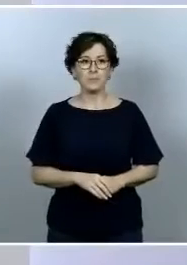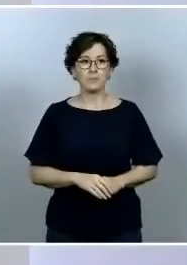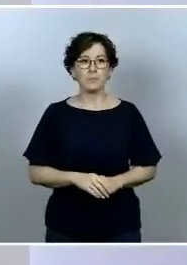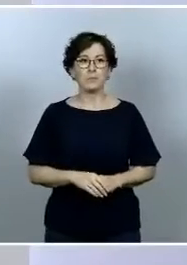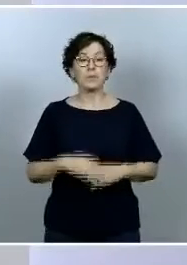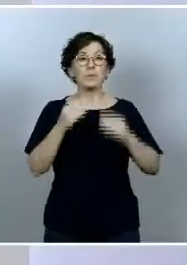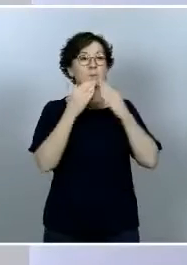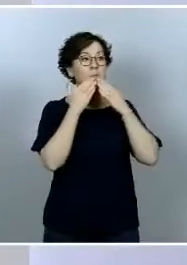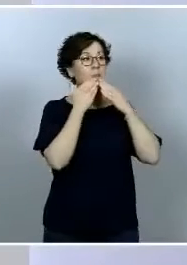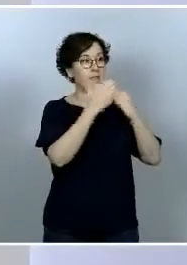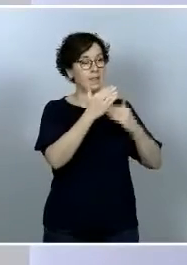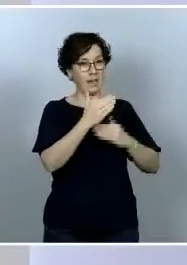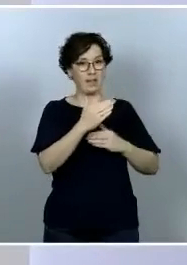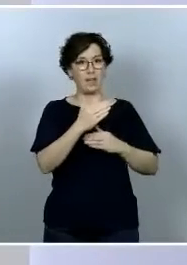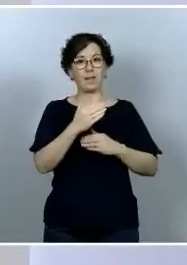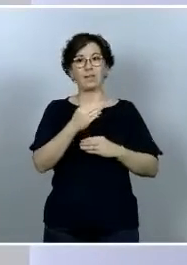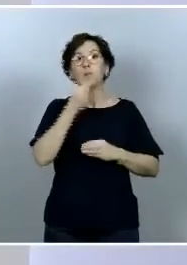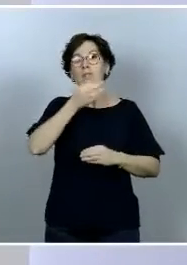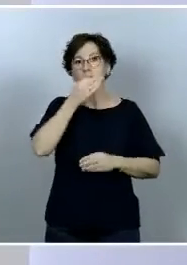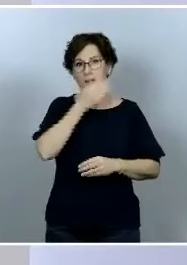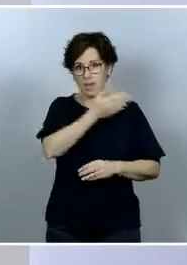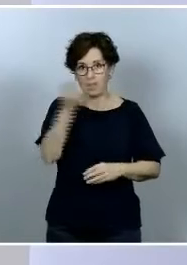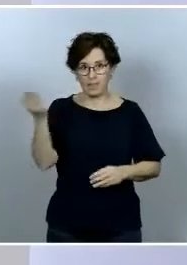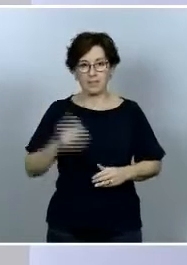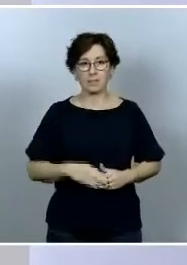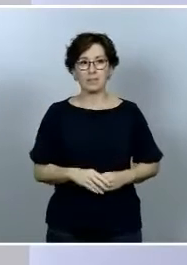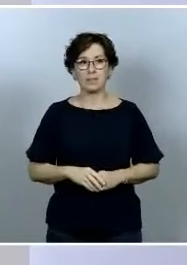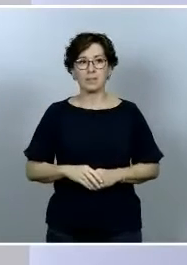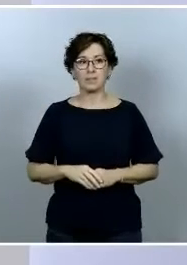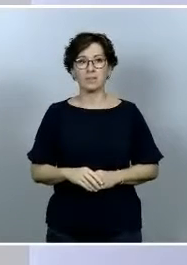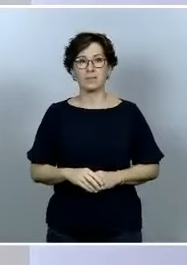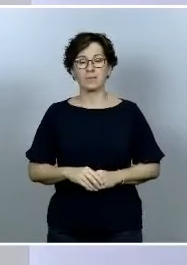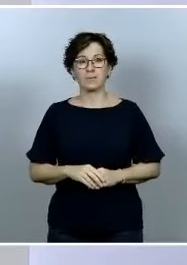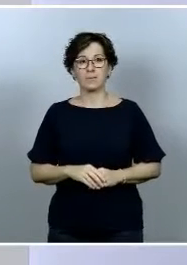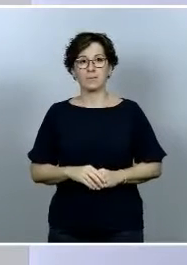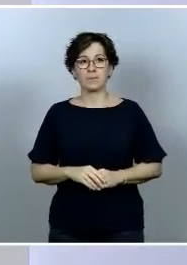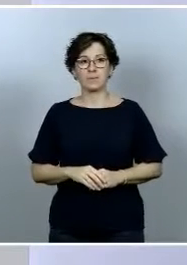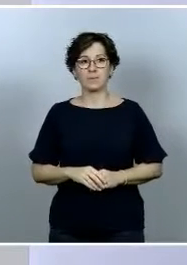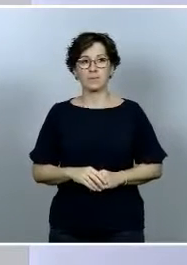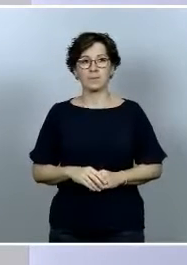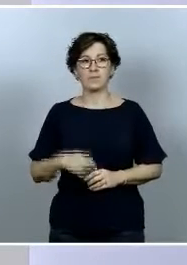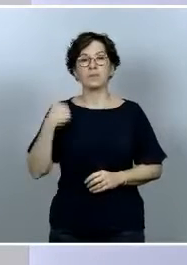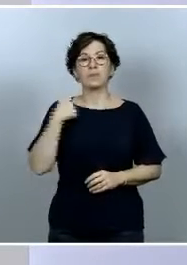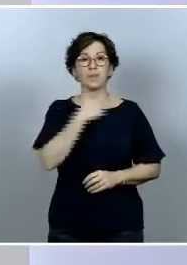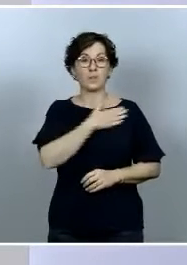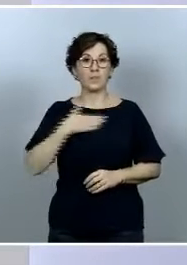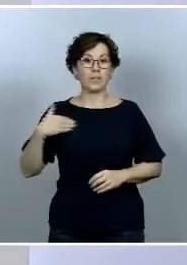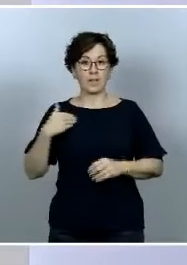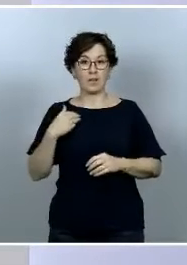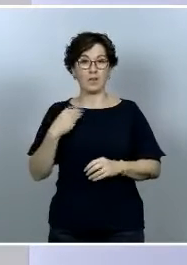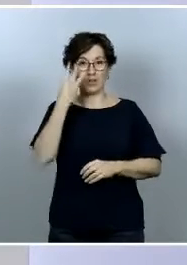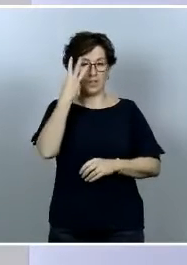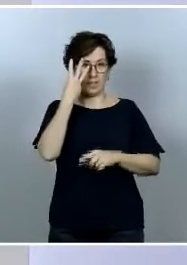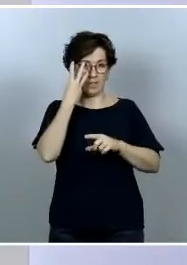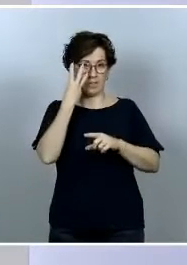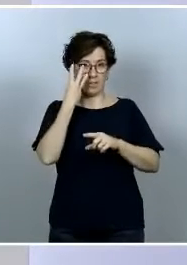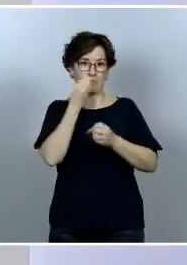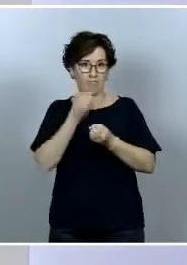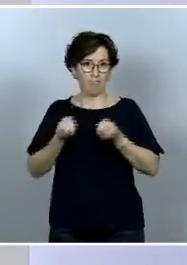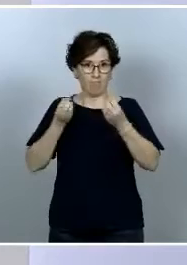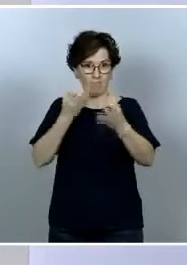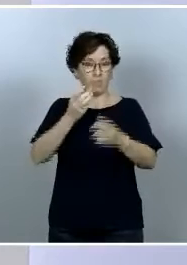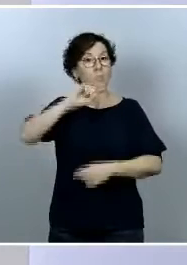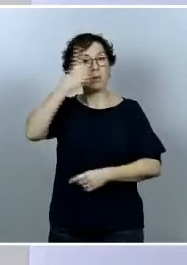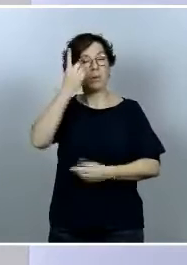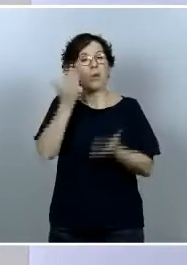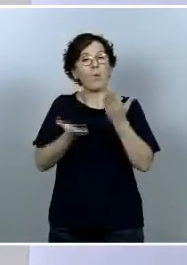Buenas tardes a todos ustedes y quería compartir con todos ustedes tres cuestiones. En primer lugar, una breve valoración de los datos que